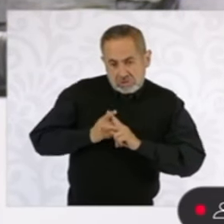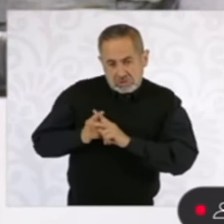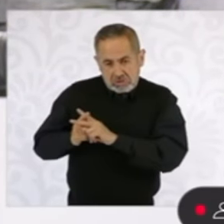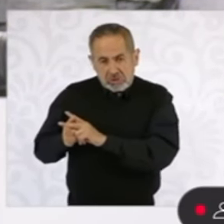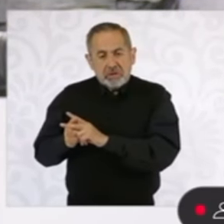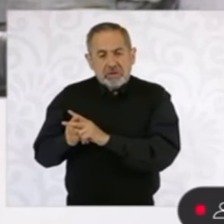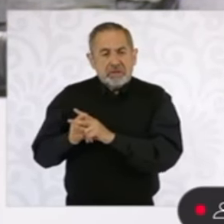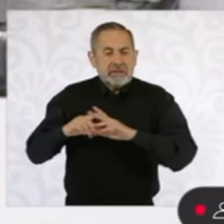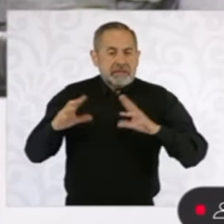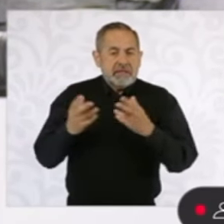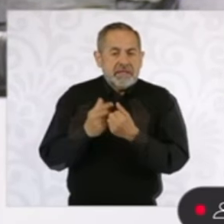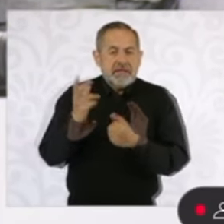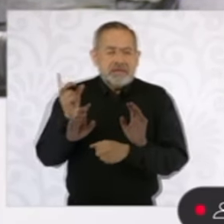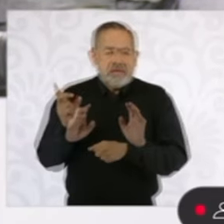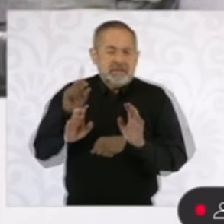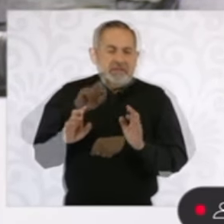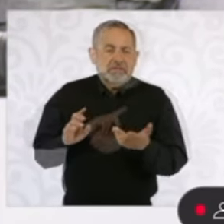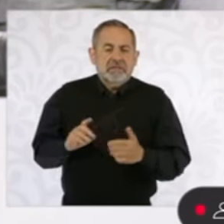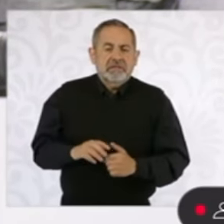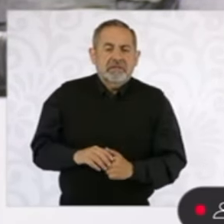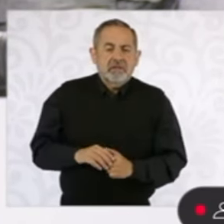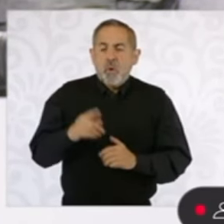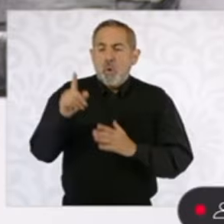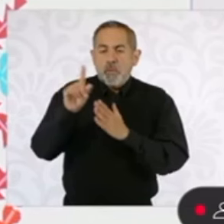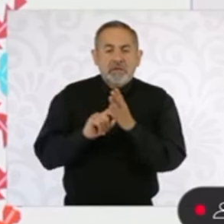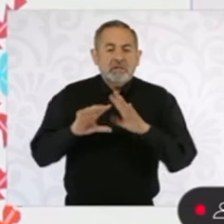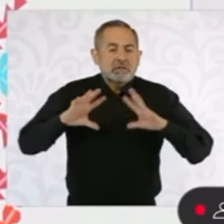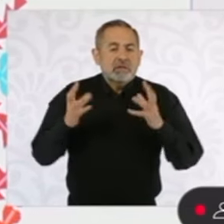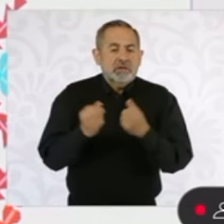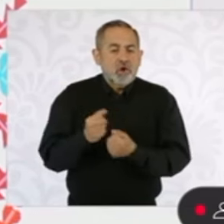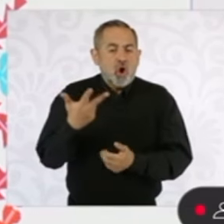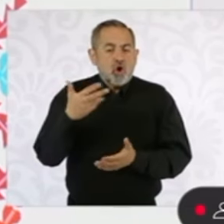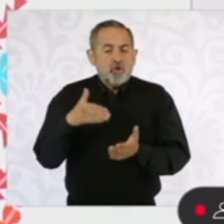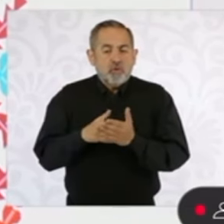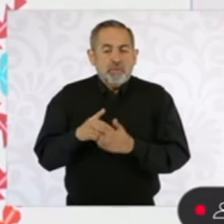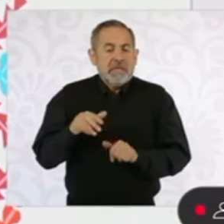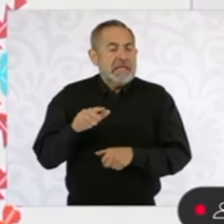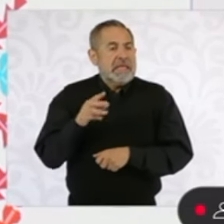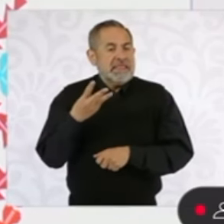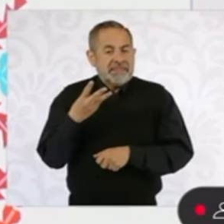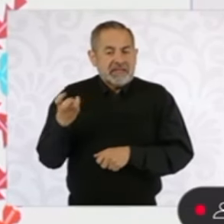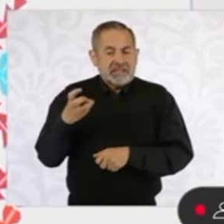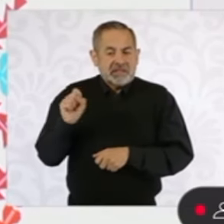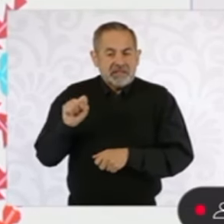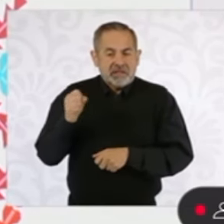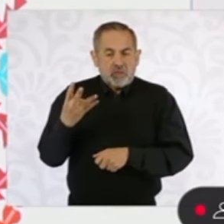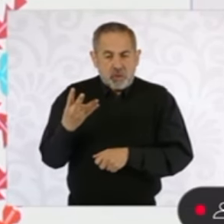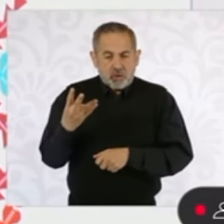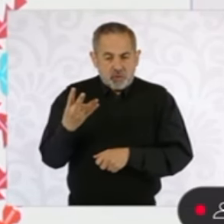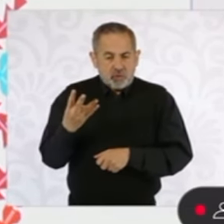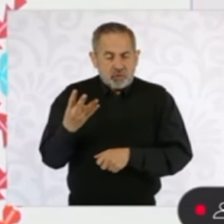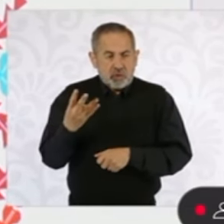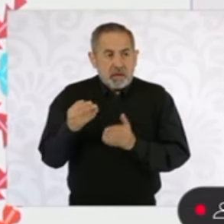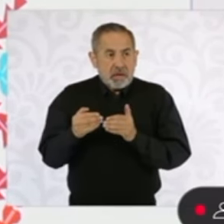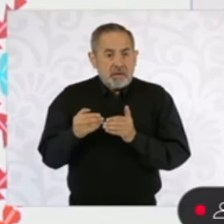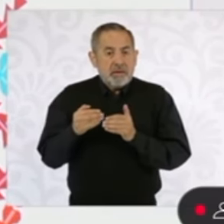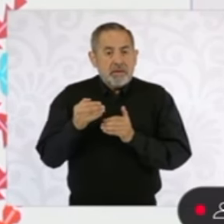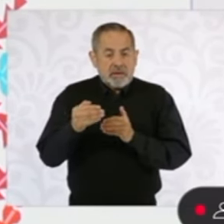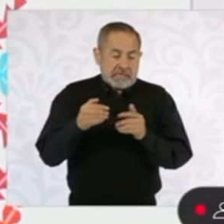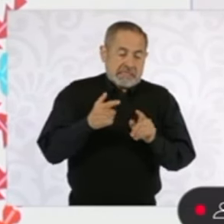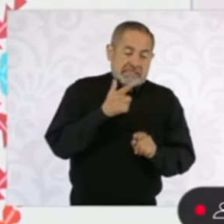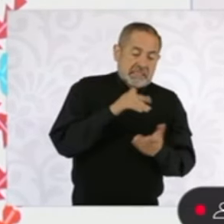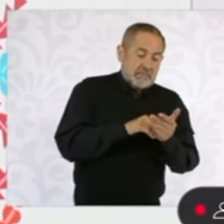30 días promedio al mes es 8 mil 364, pasa de 7 mil